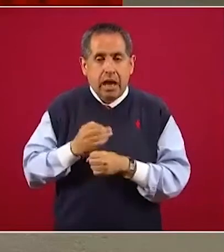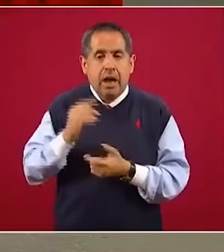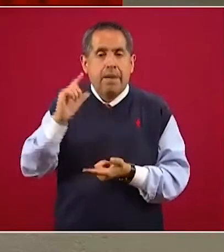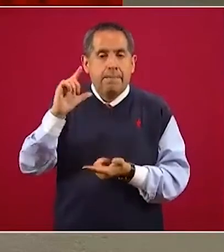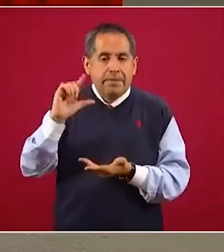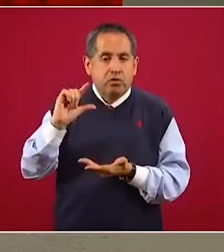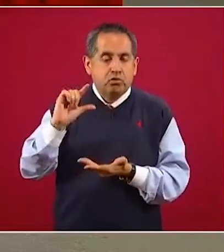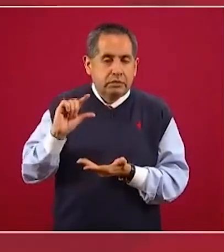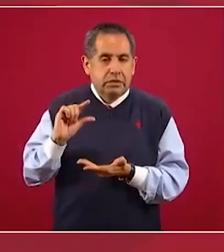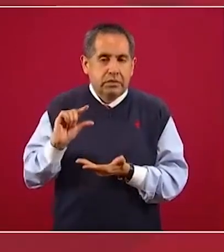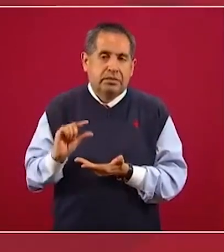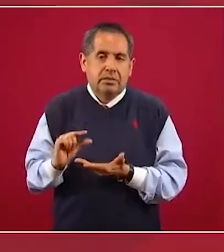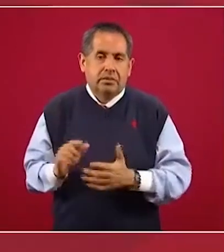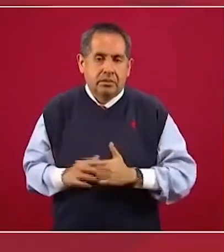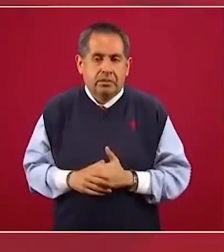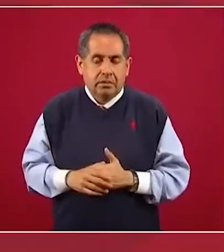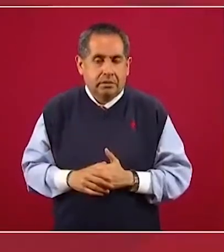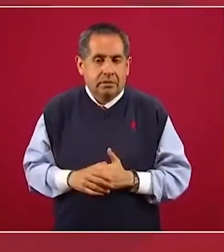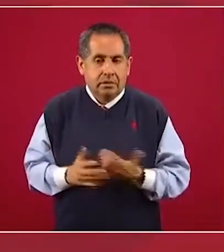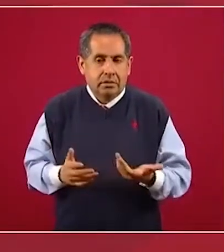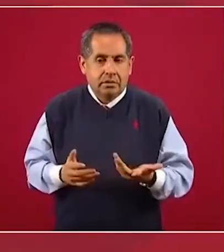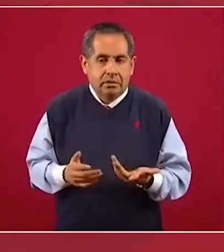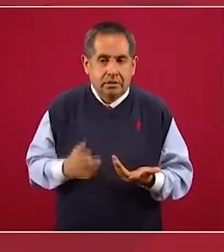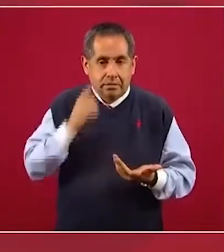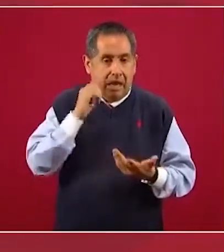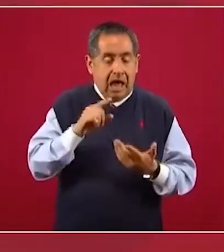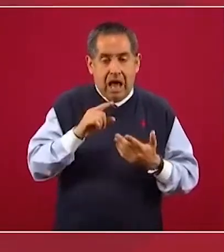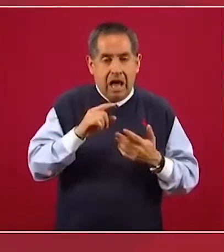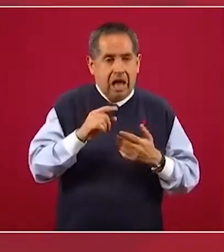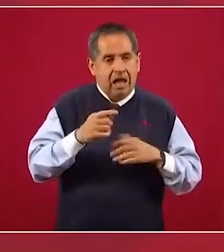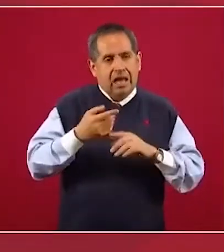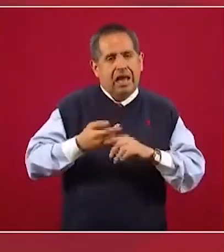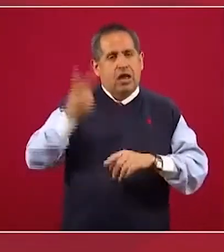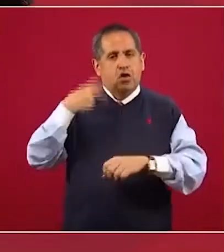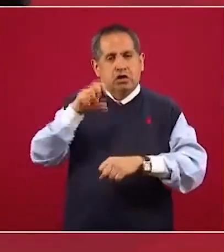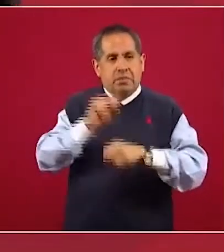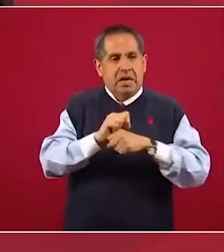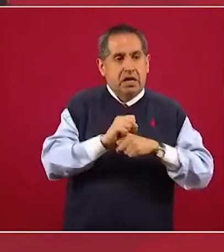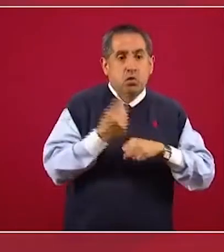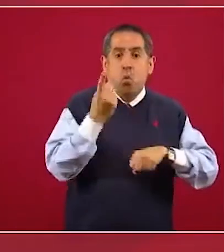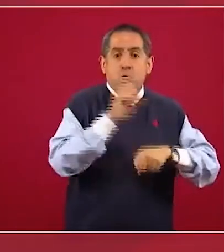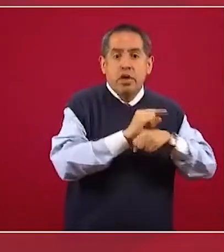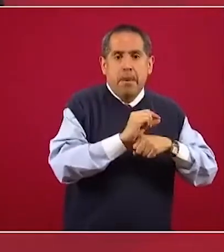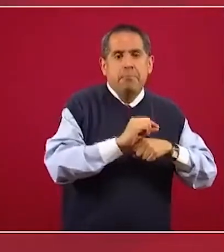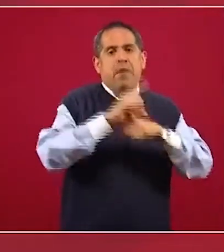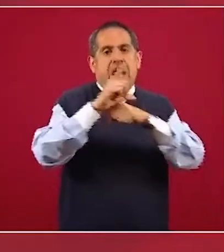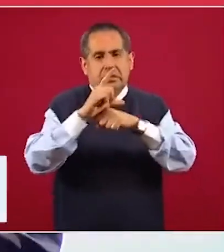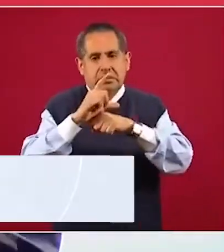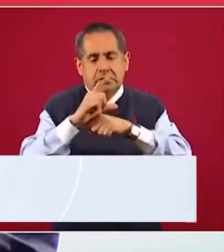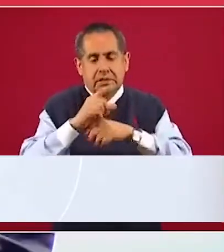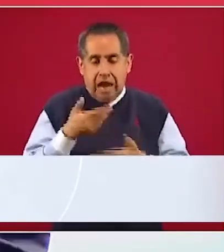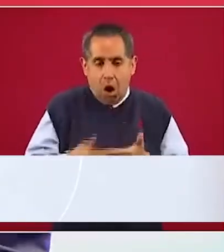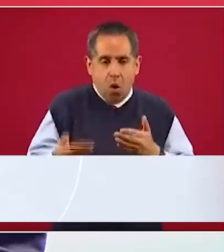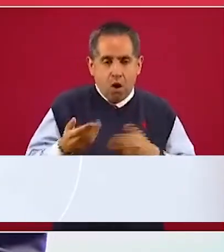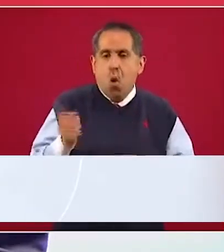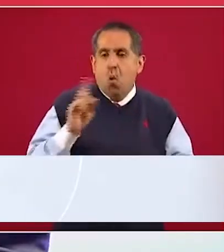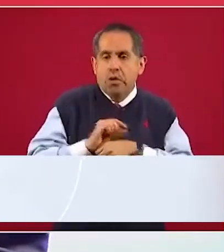diferencia, es decir, el salto, el escalón entre un día y el otro es cada vez